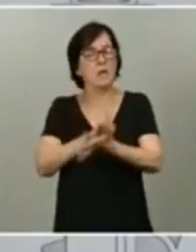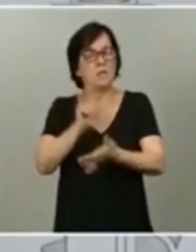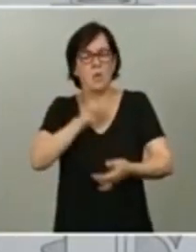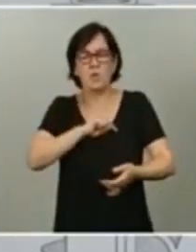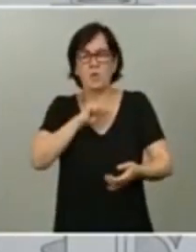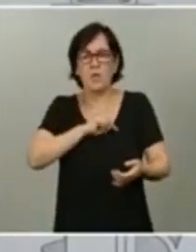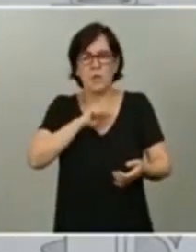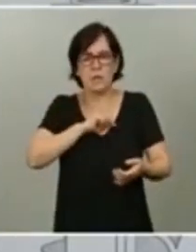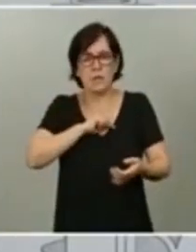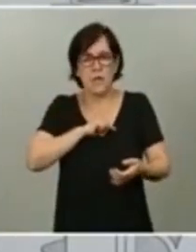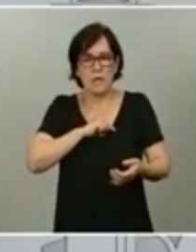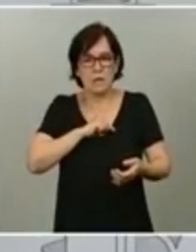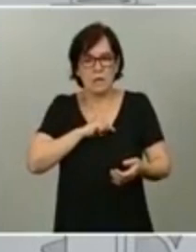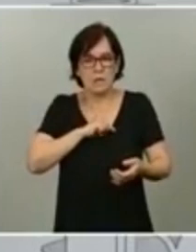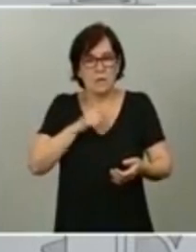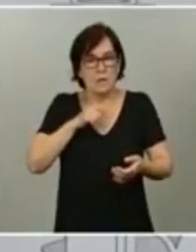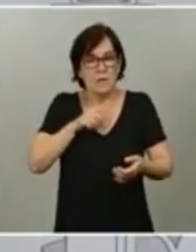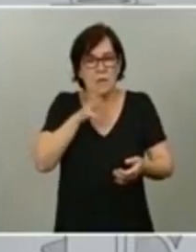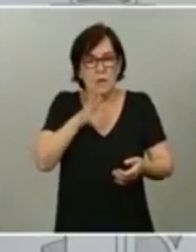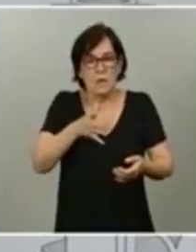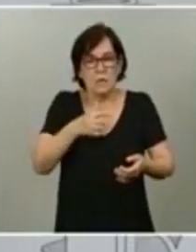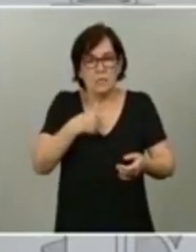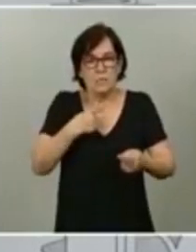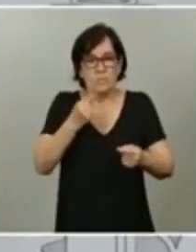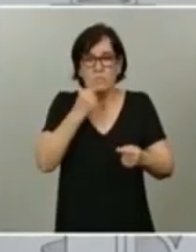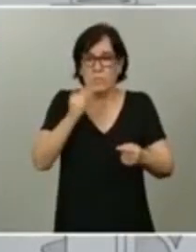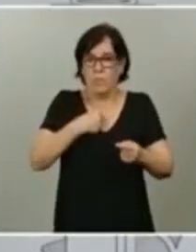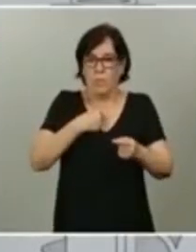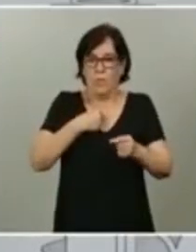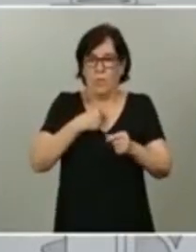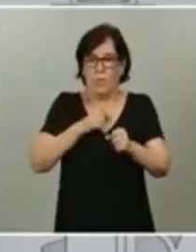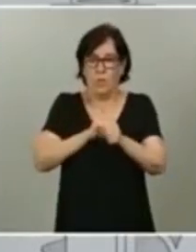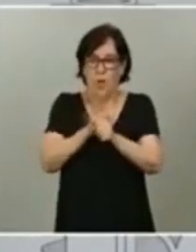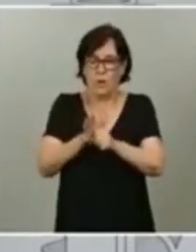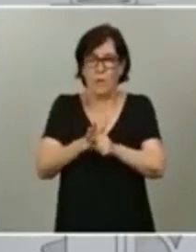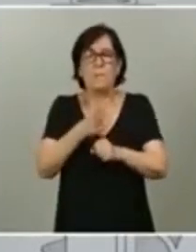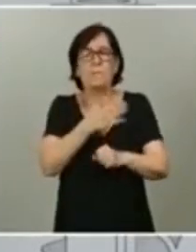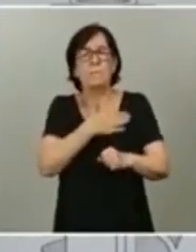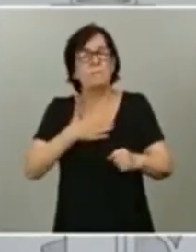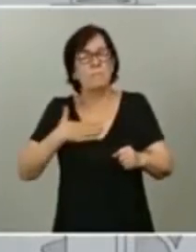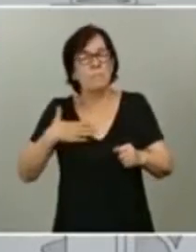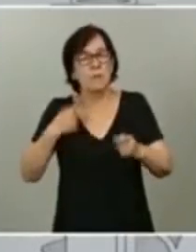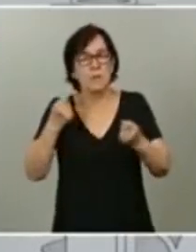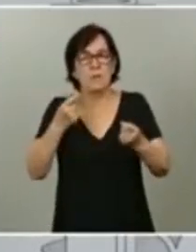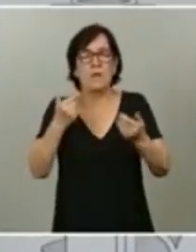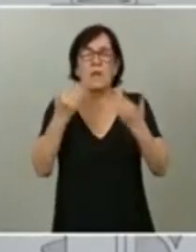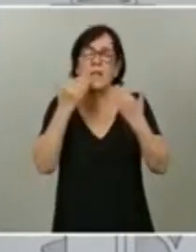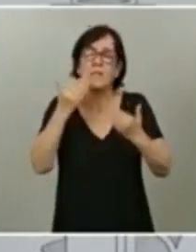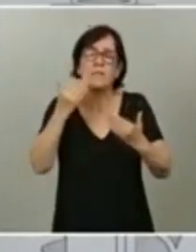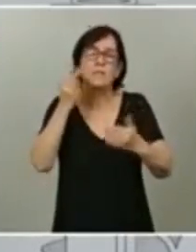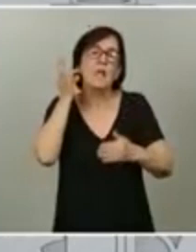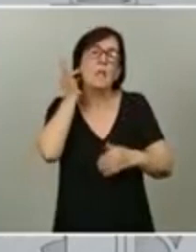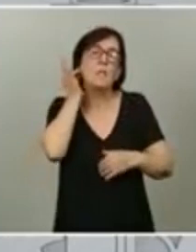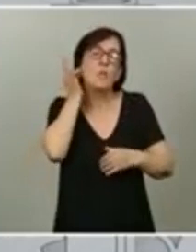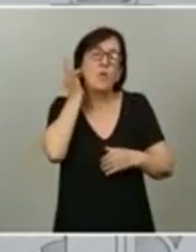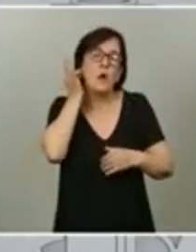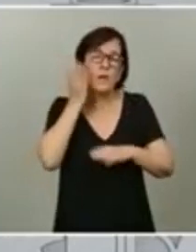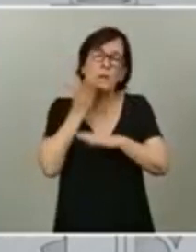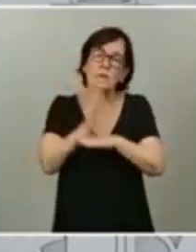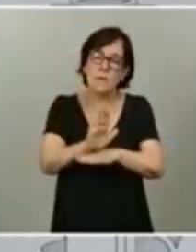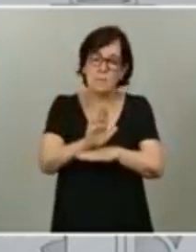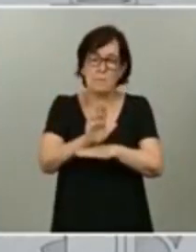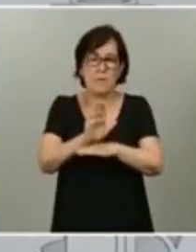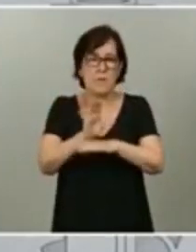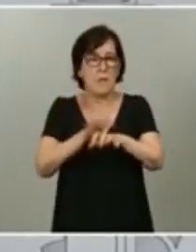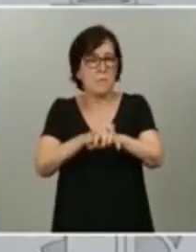cerca la amenaza del COVID-19. Me gustaría también dar las gracias a las mujeres. Representan entre nosotros la mayoría del